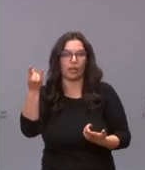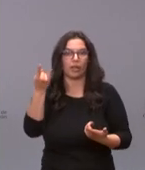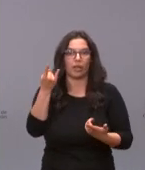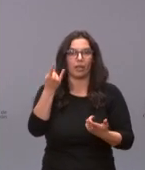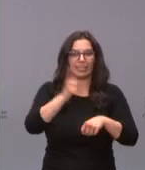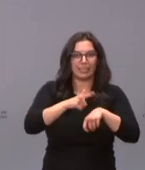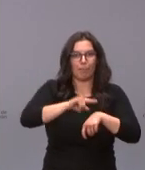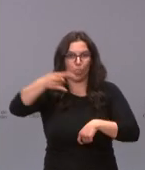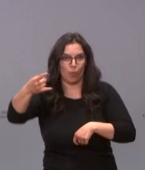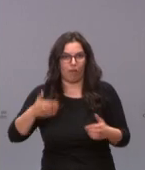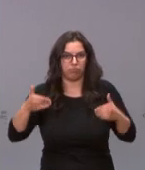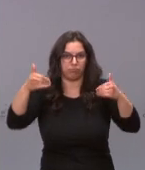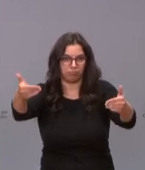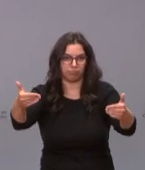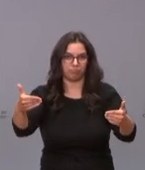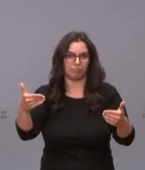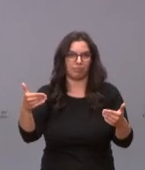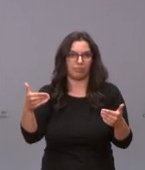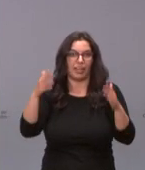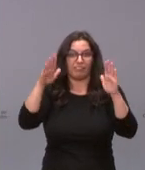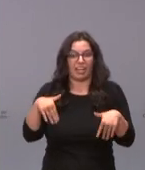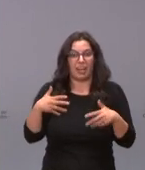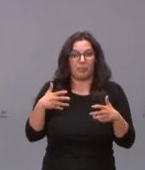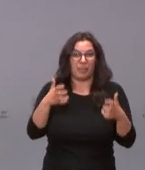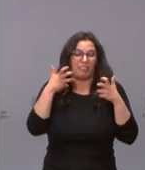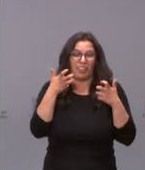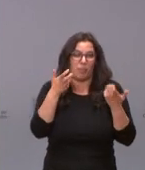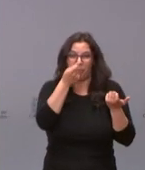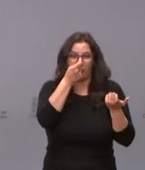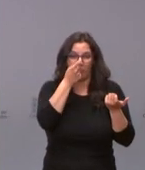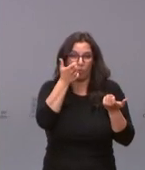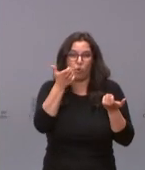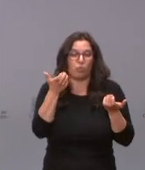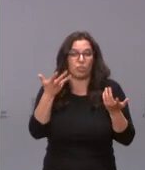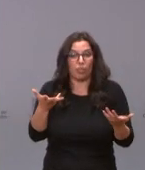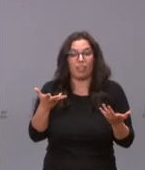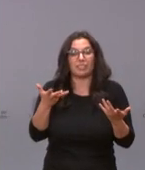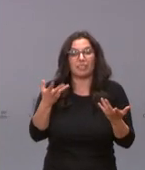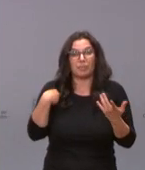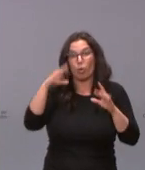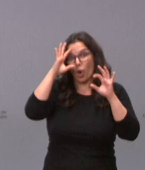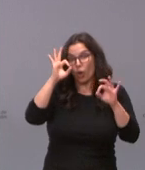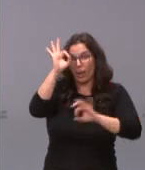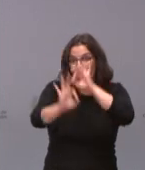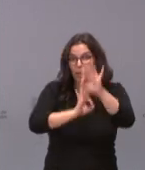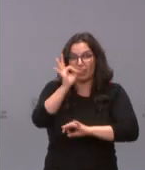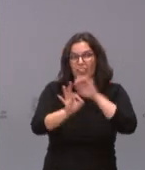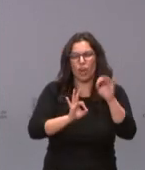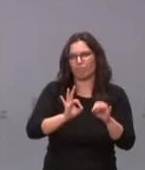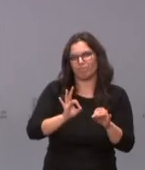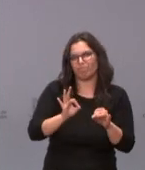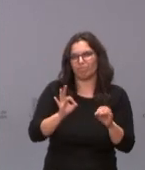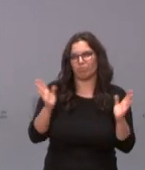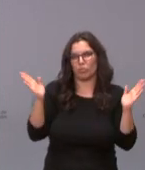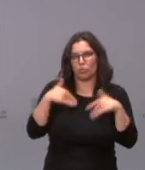los tiempos y el beneficio es muy marginal por tanto desde el punto de vista de la logística no parece que tenga mucho sentido de hecho